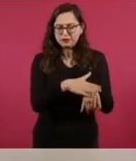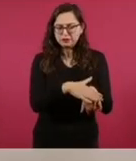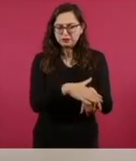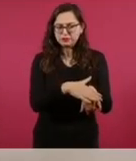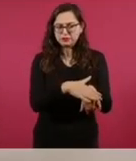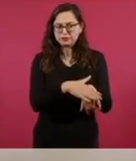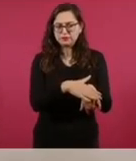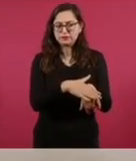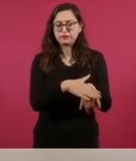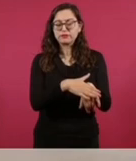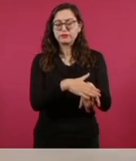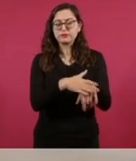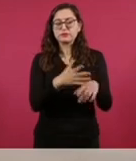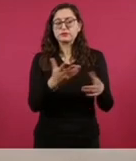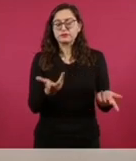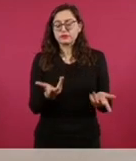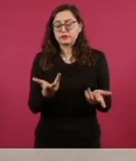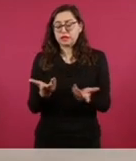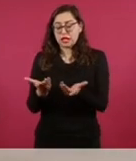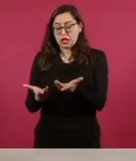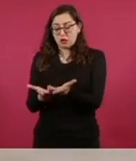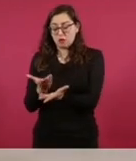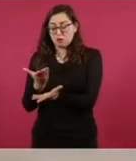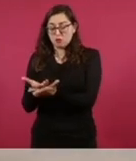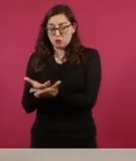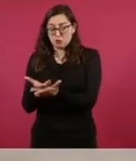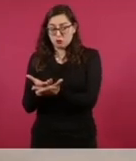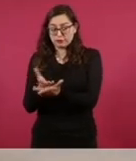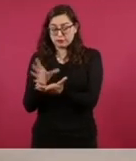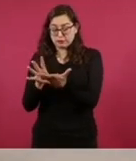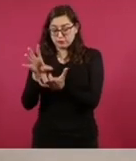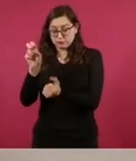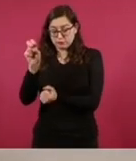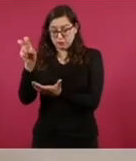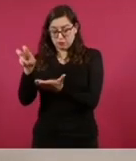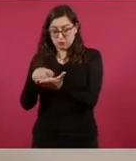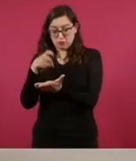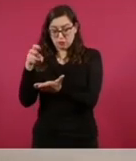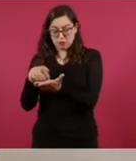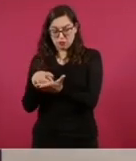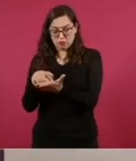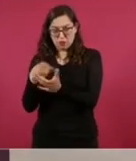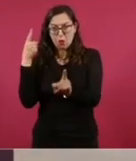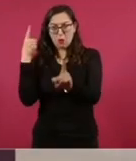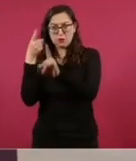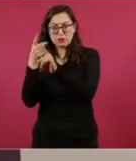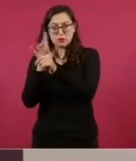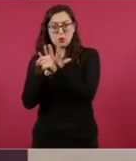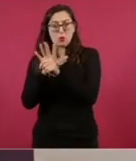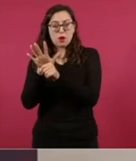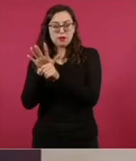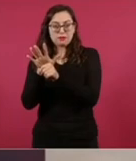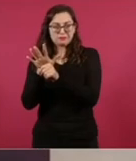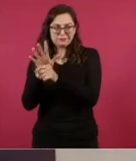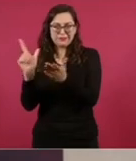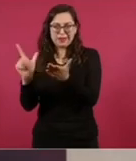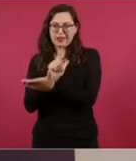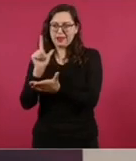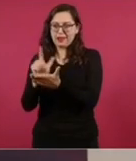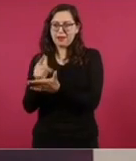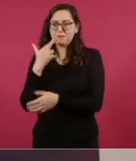principal de la iniciativa de reforma constitucional es fortalecer el Estado de derecho